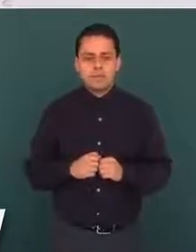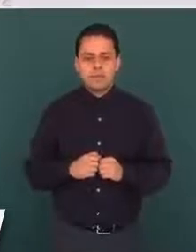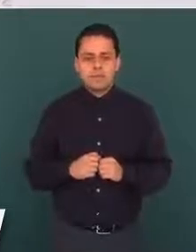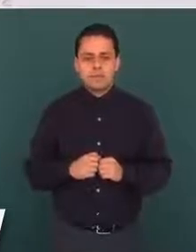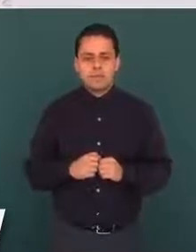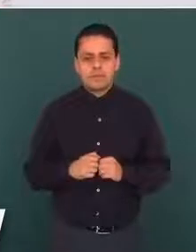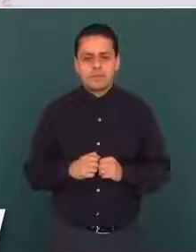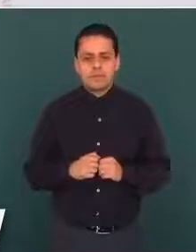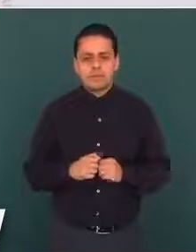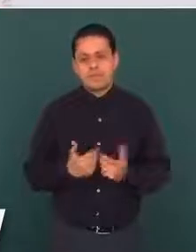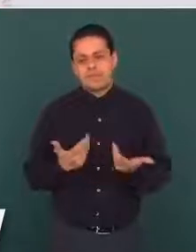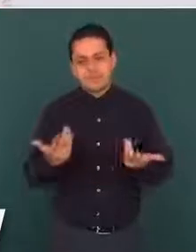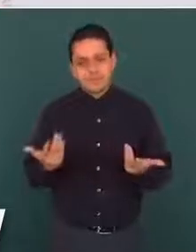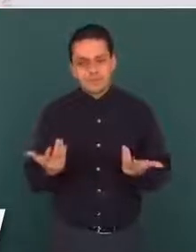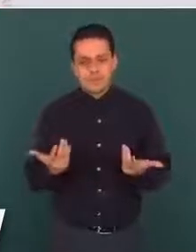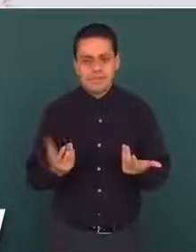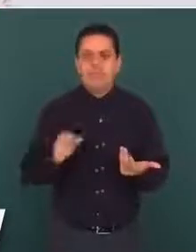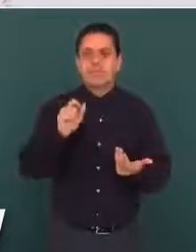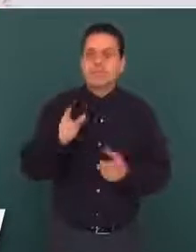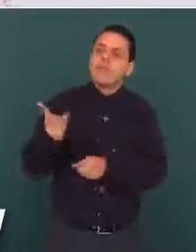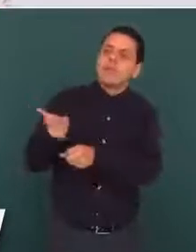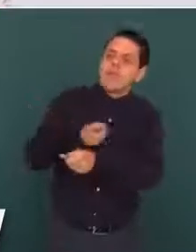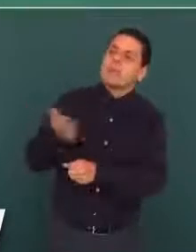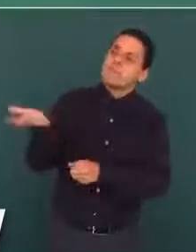Y no faltaron invitaciones.